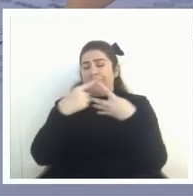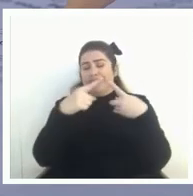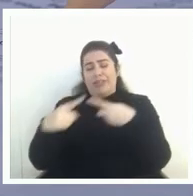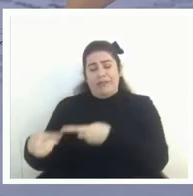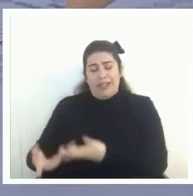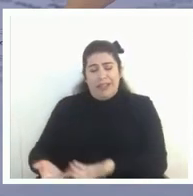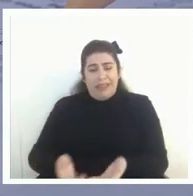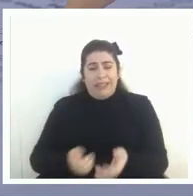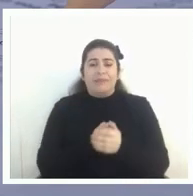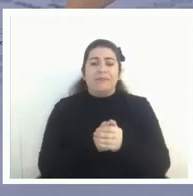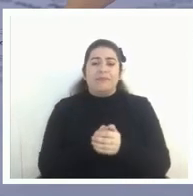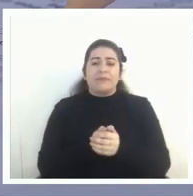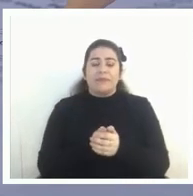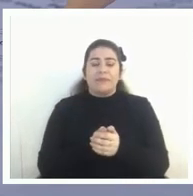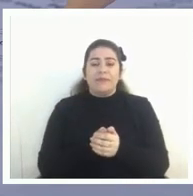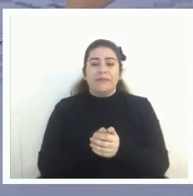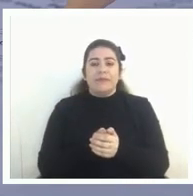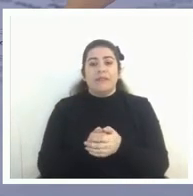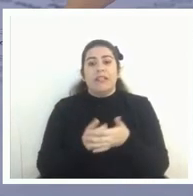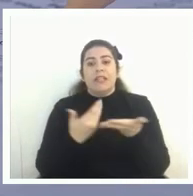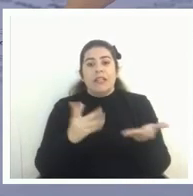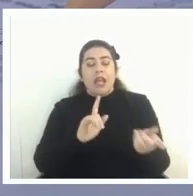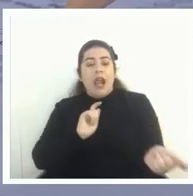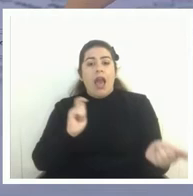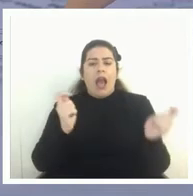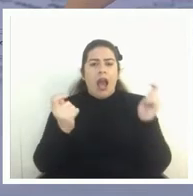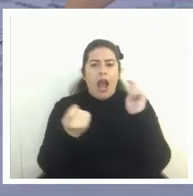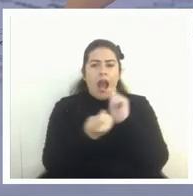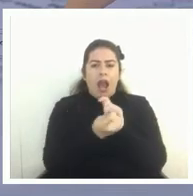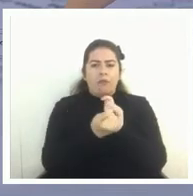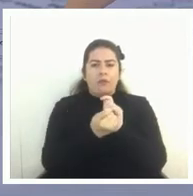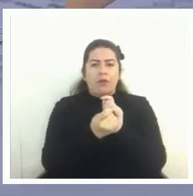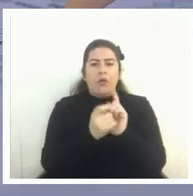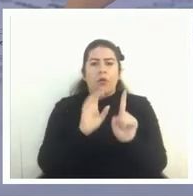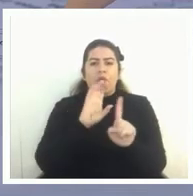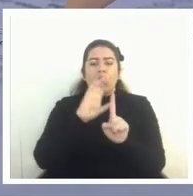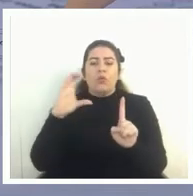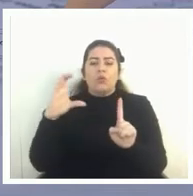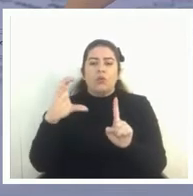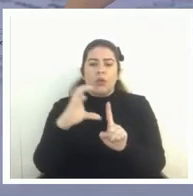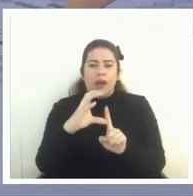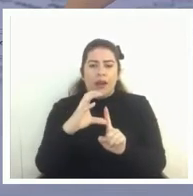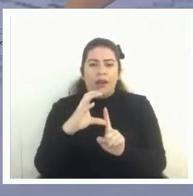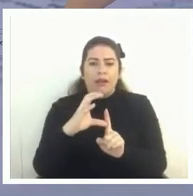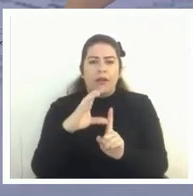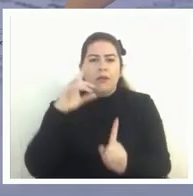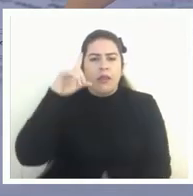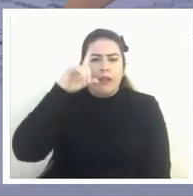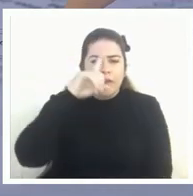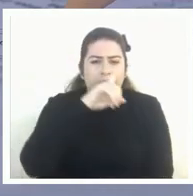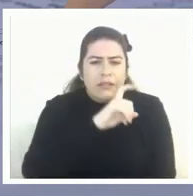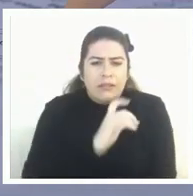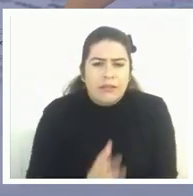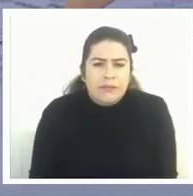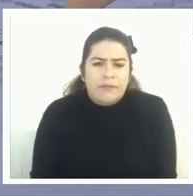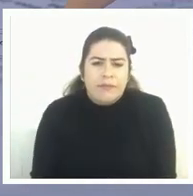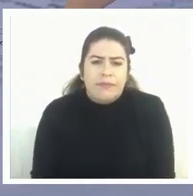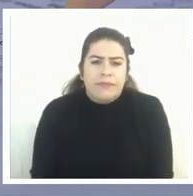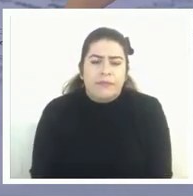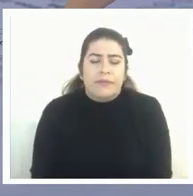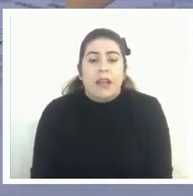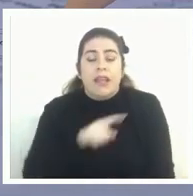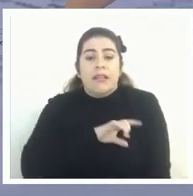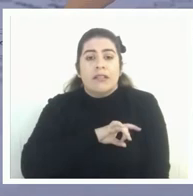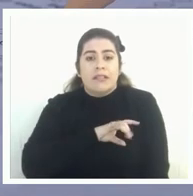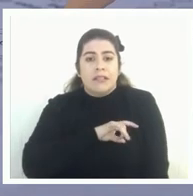y el cambio cultural que ha sido tan difícil tiene un problema que juega en contra en Chile se le